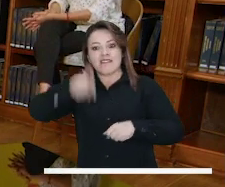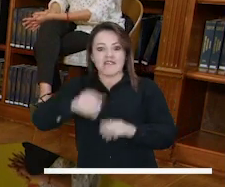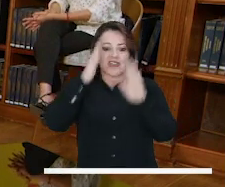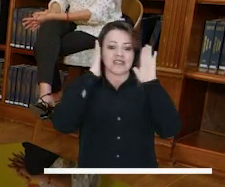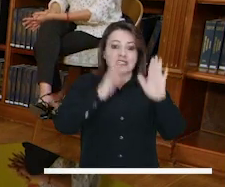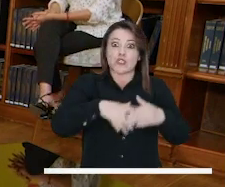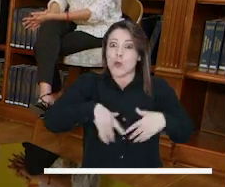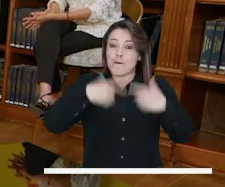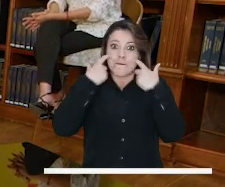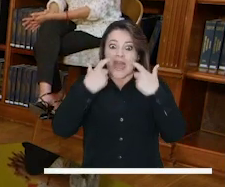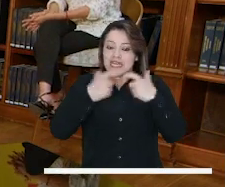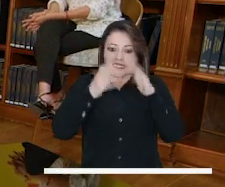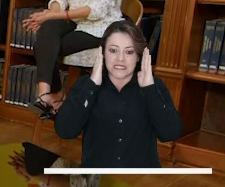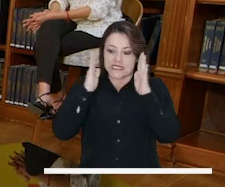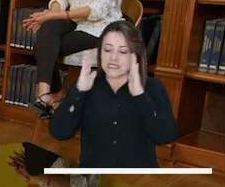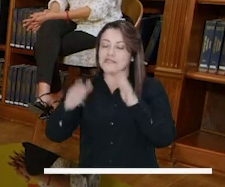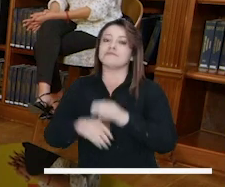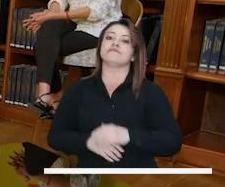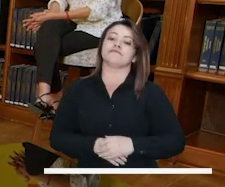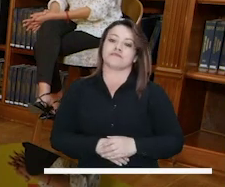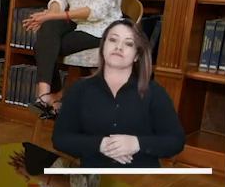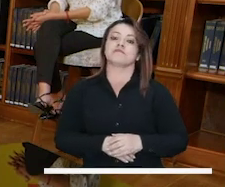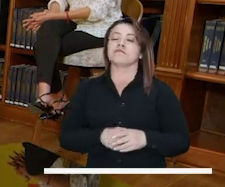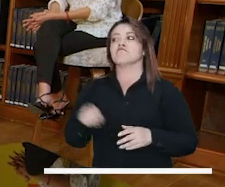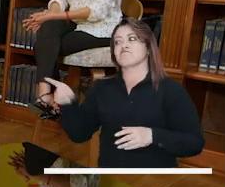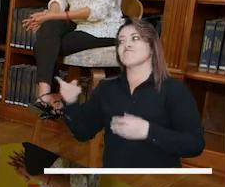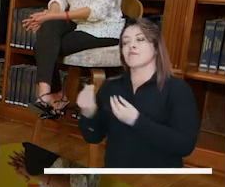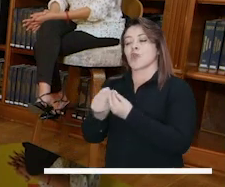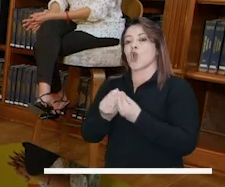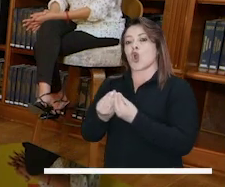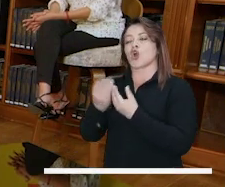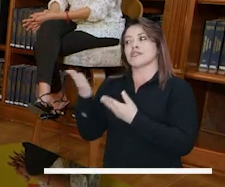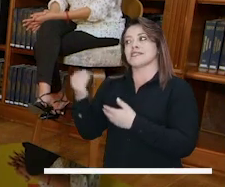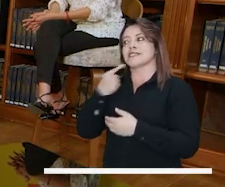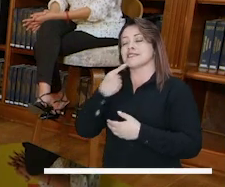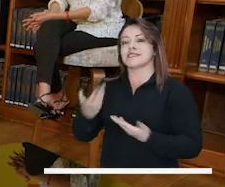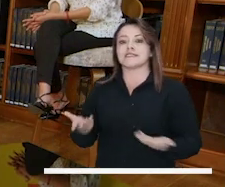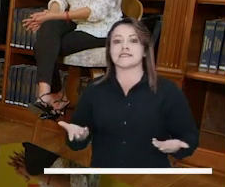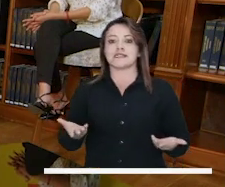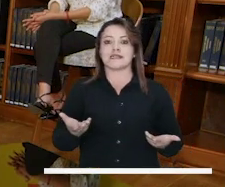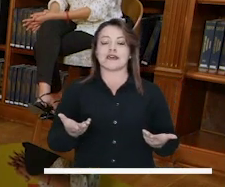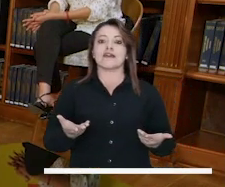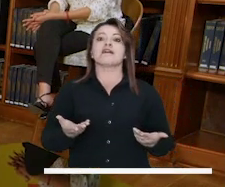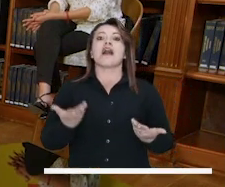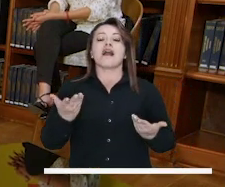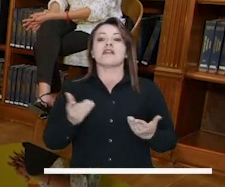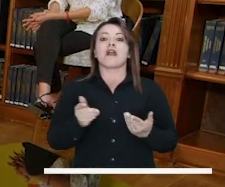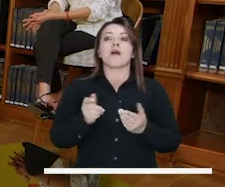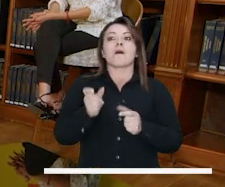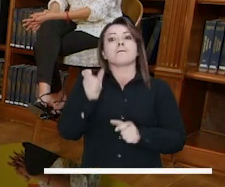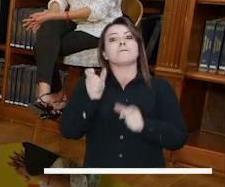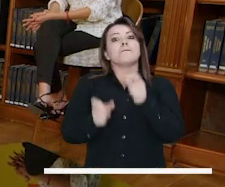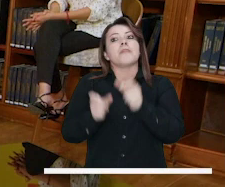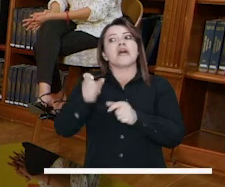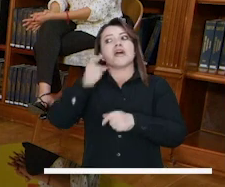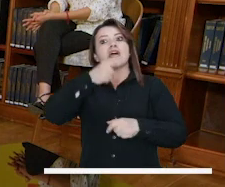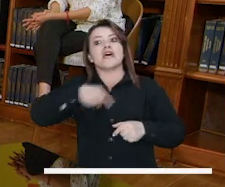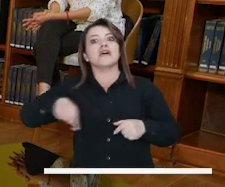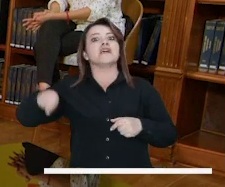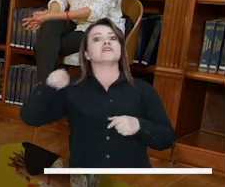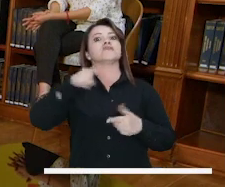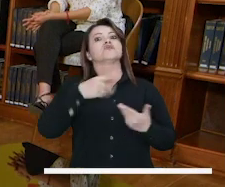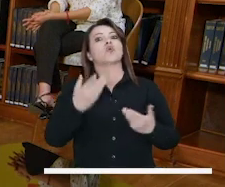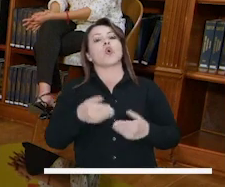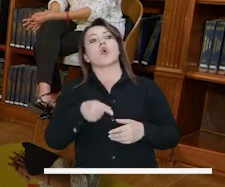cada uno de esos rincones de personas que hoy presentan un caso de violencia intrafamiliar. Que como decía la consejera María Fernanda Rojas, donde ese